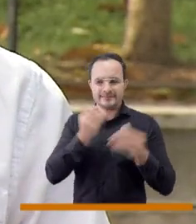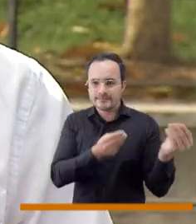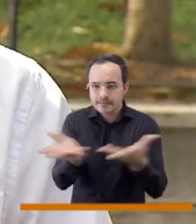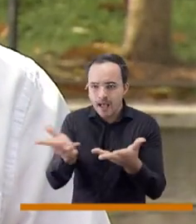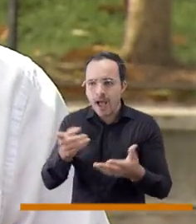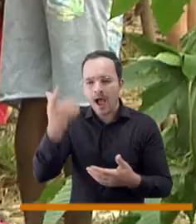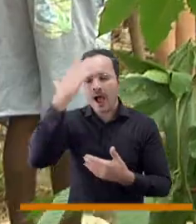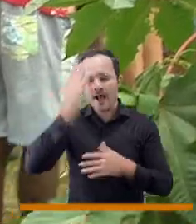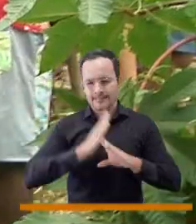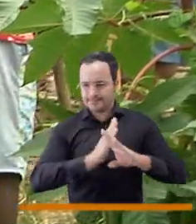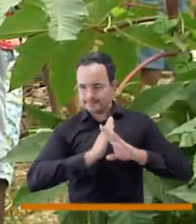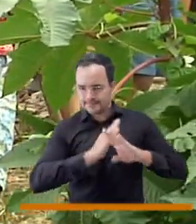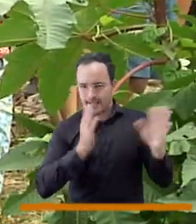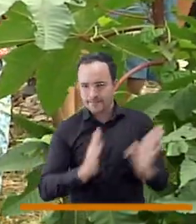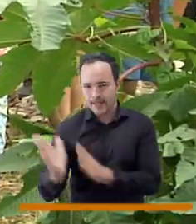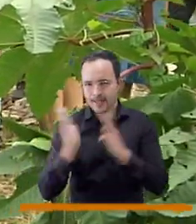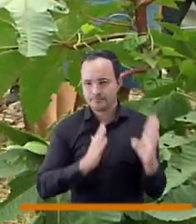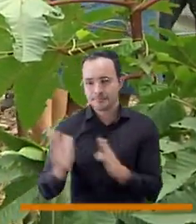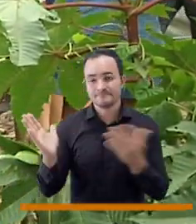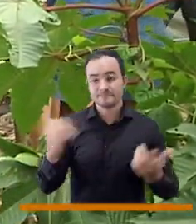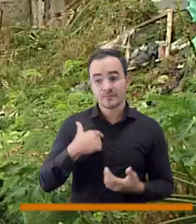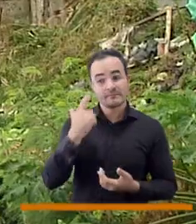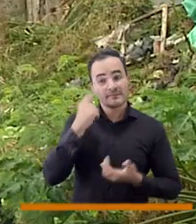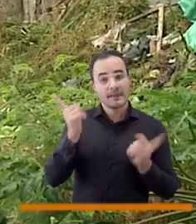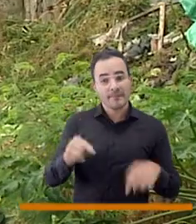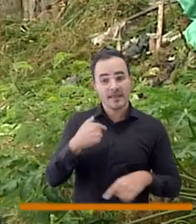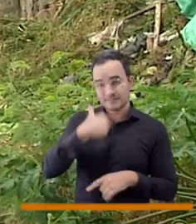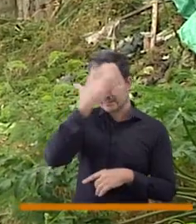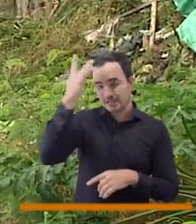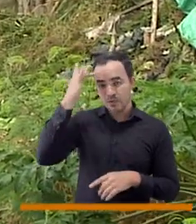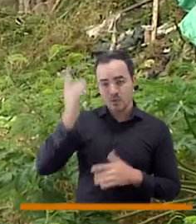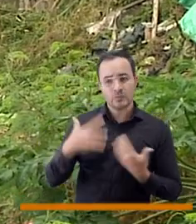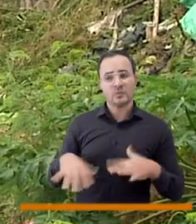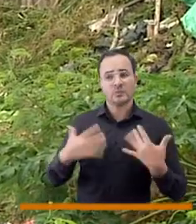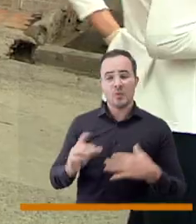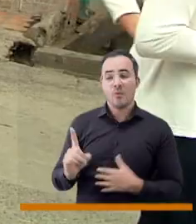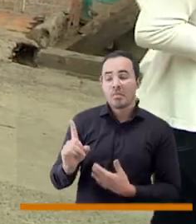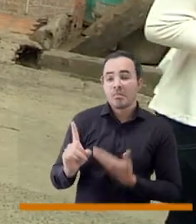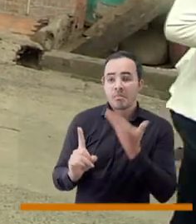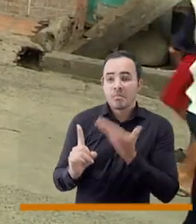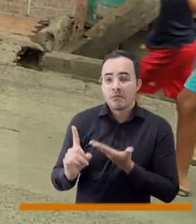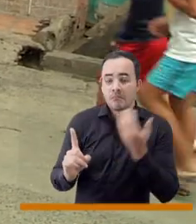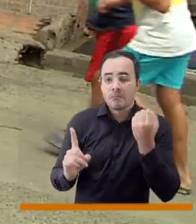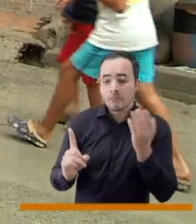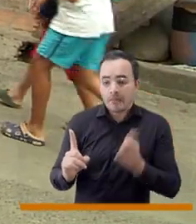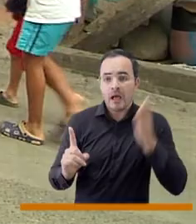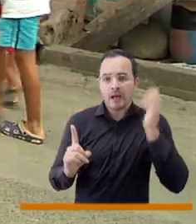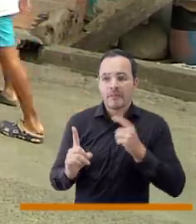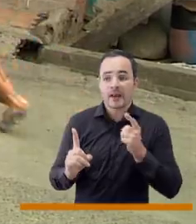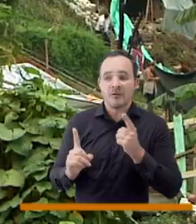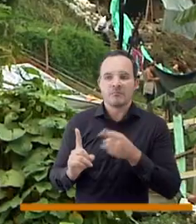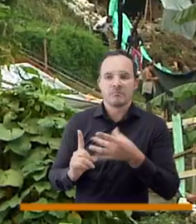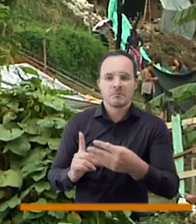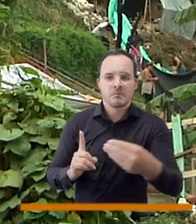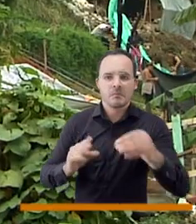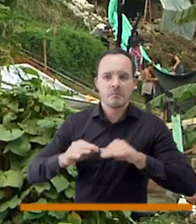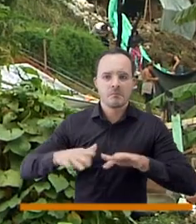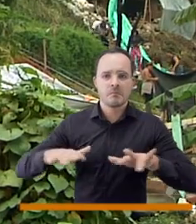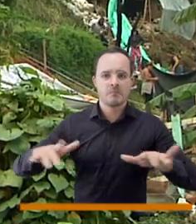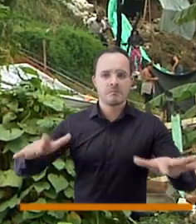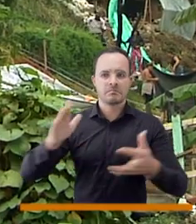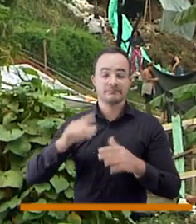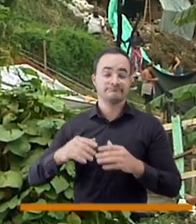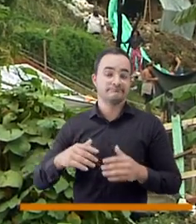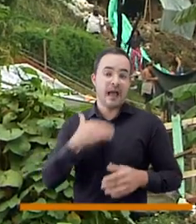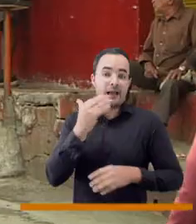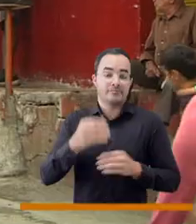una inteligencia social que nos permita entender cuando una situación de salud mental genera una problemática en una manera individual en